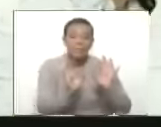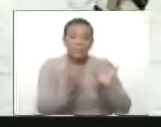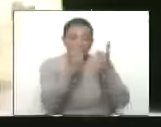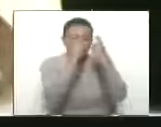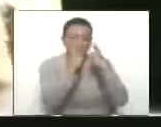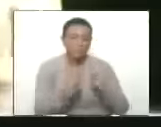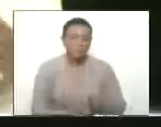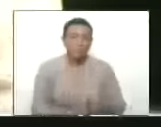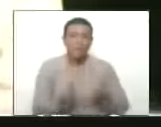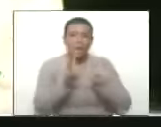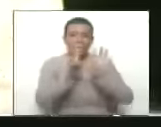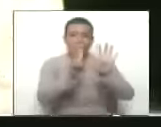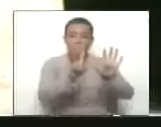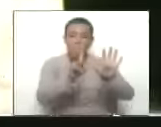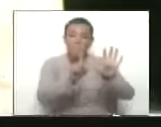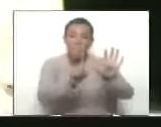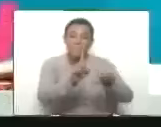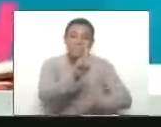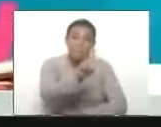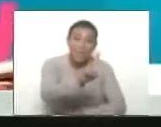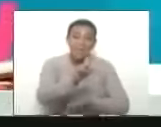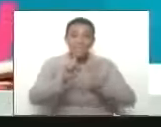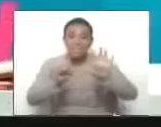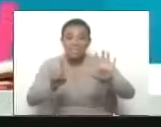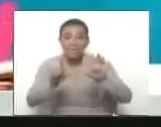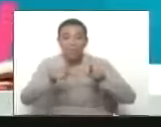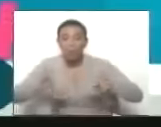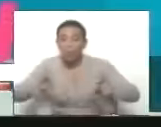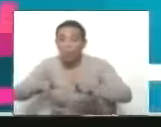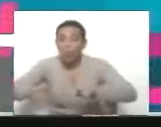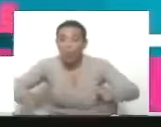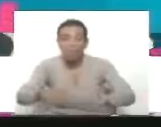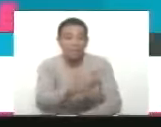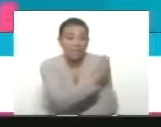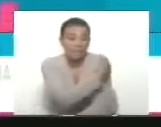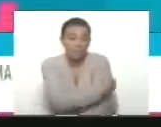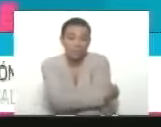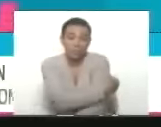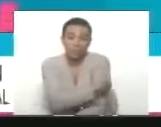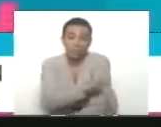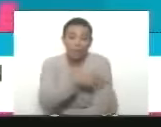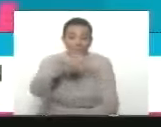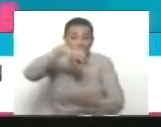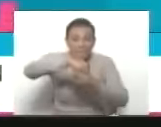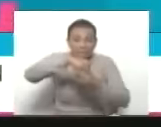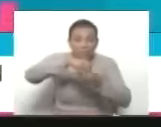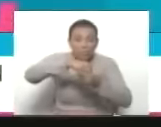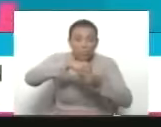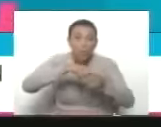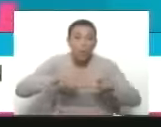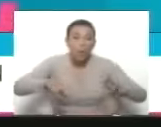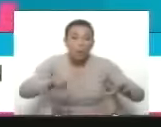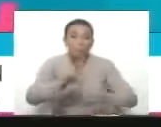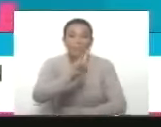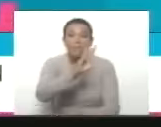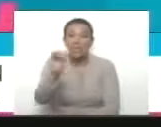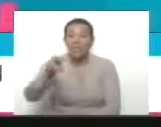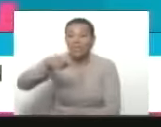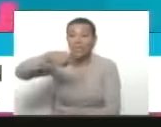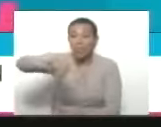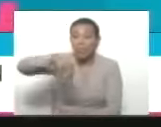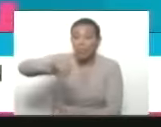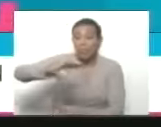26 unidades aquí me ponen la lista esto va a arrancar el 20 de noviembre